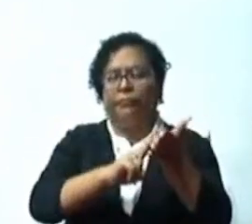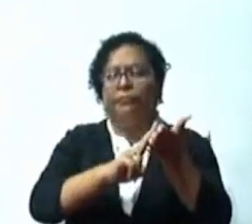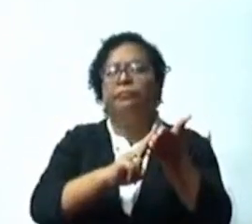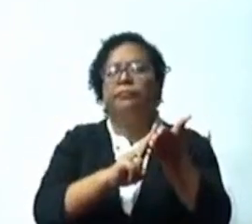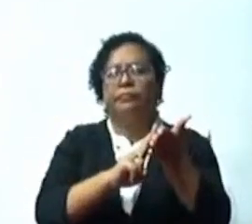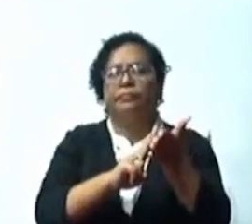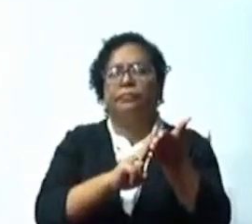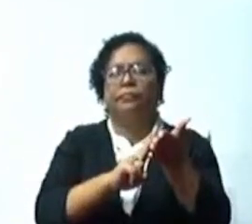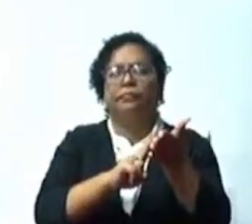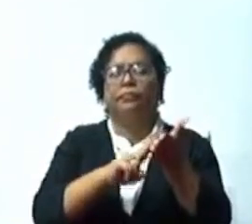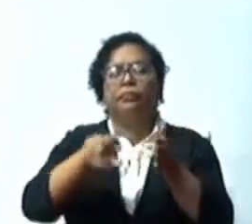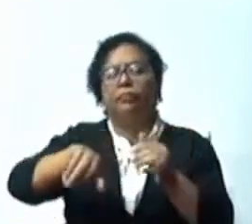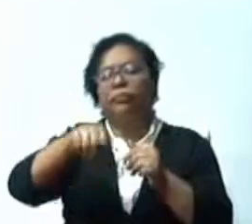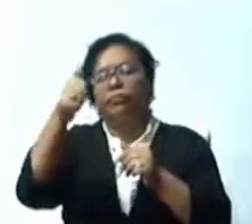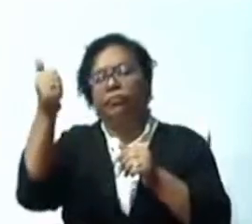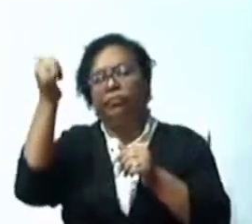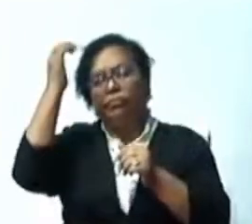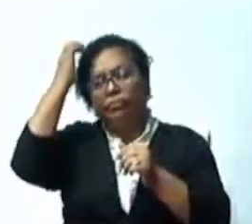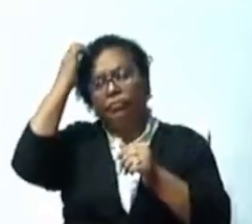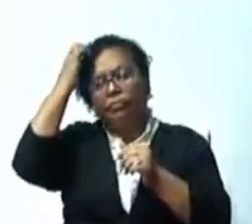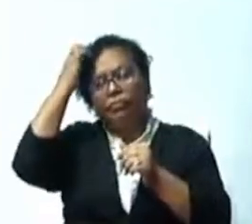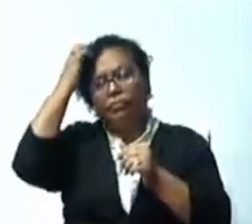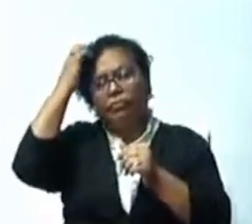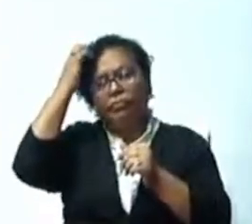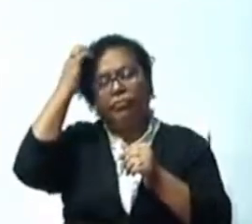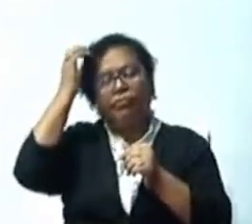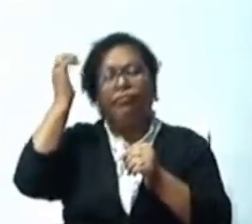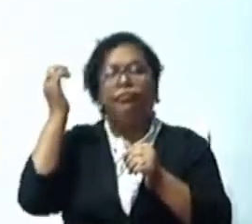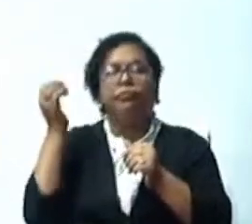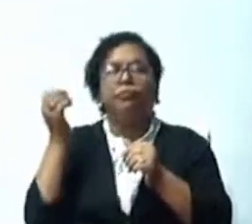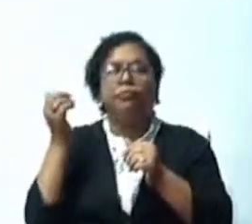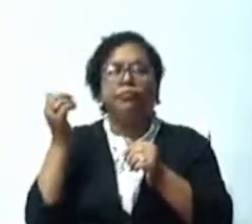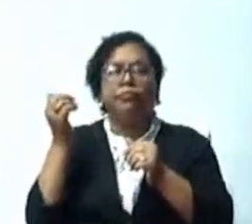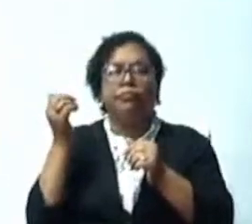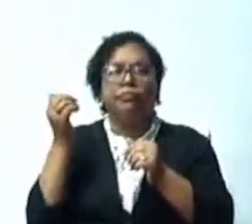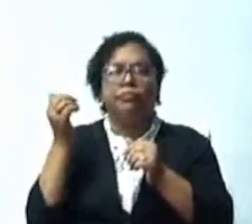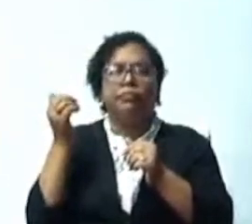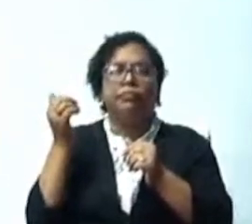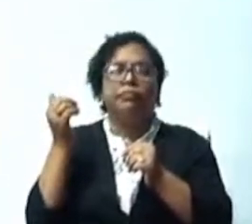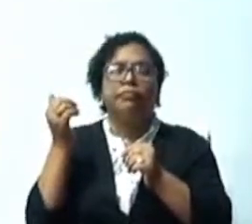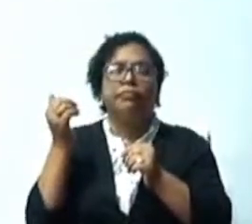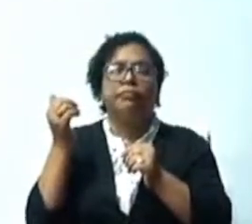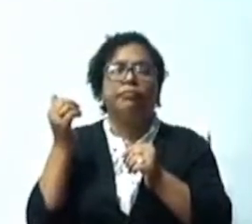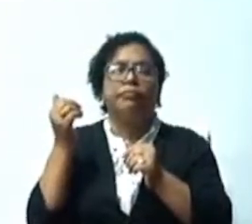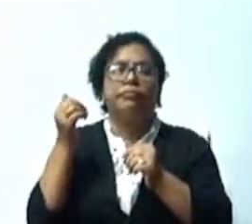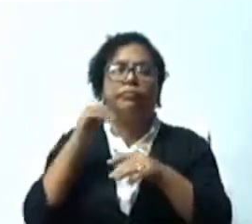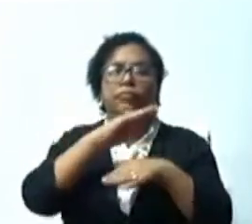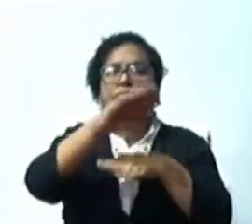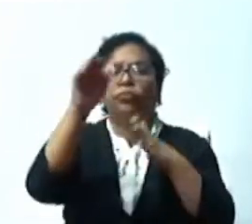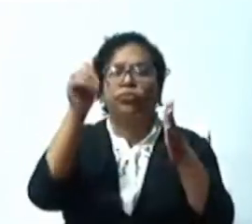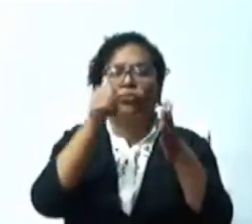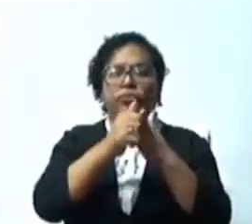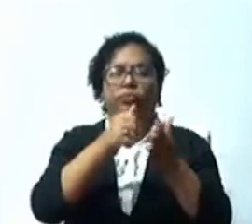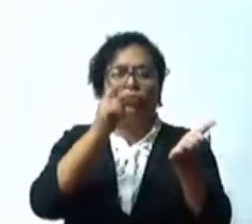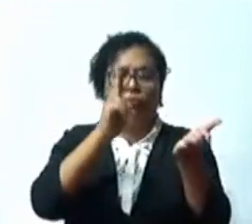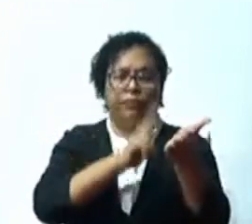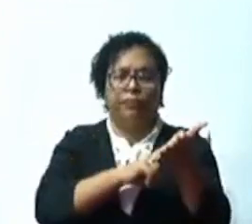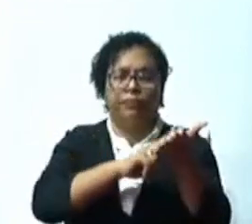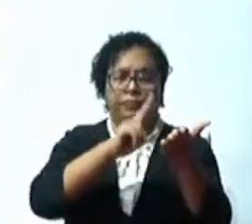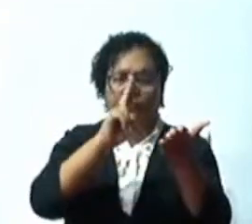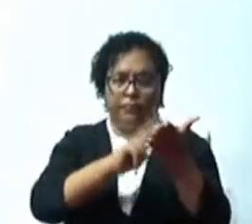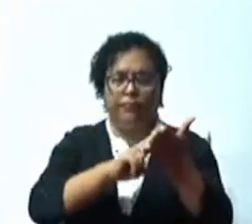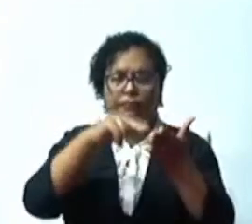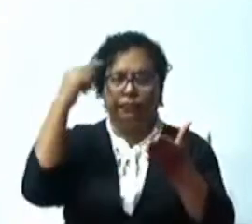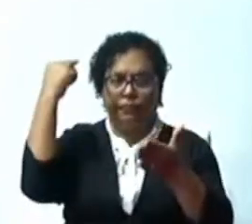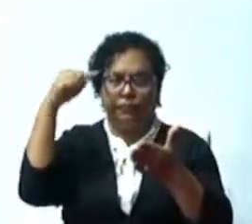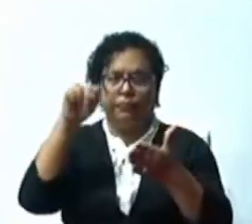logró también es que todos los contratos de fideicomiso tengan que